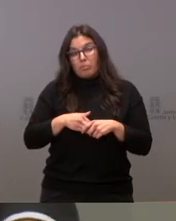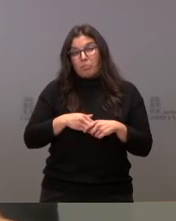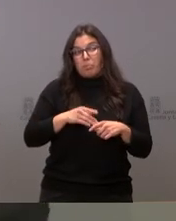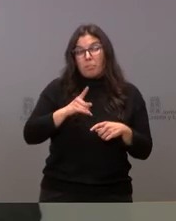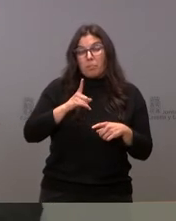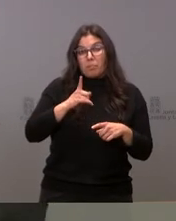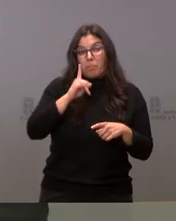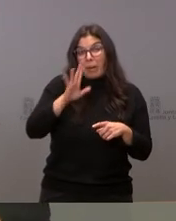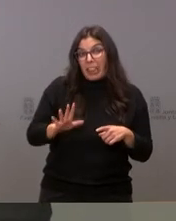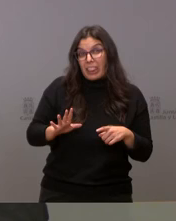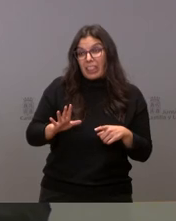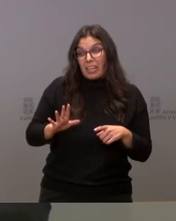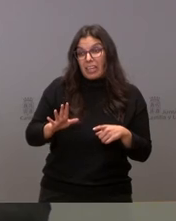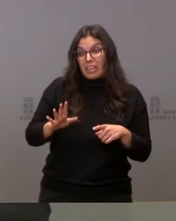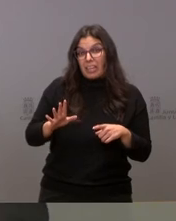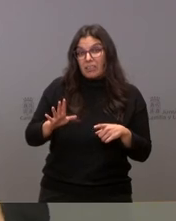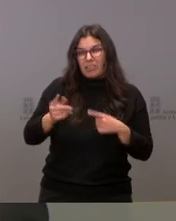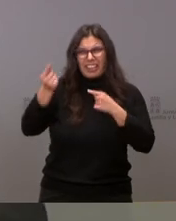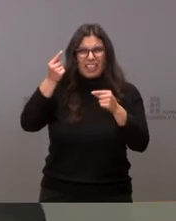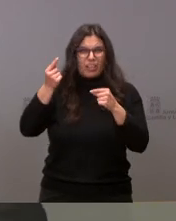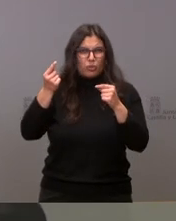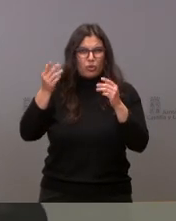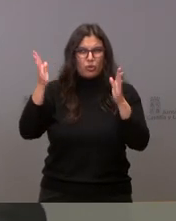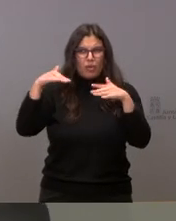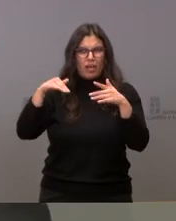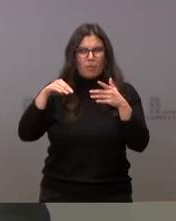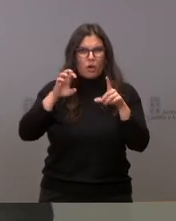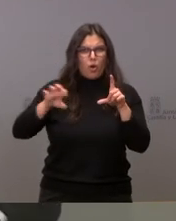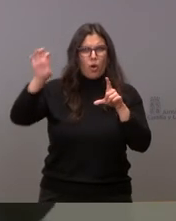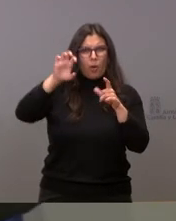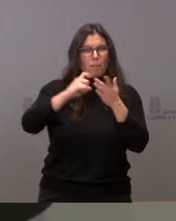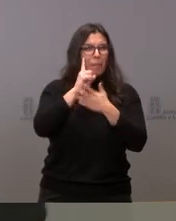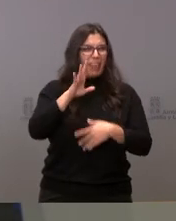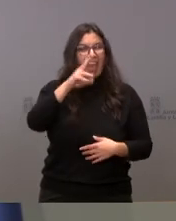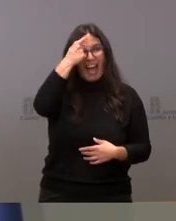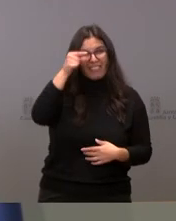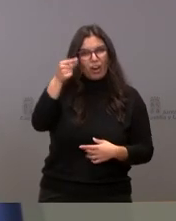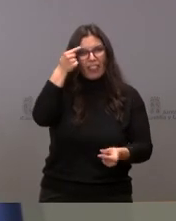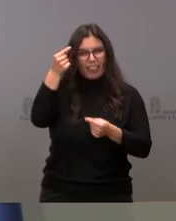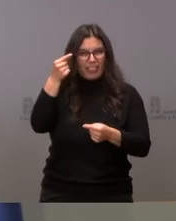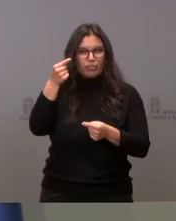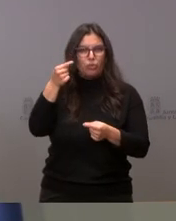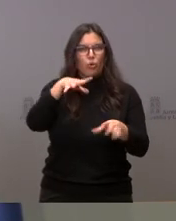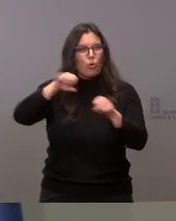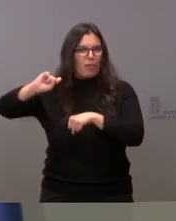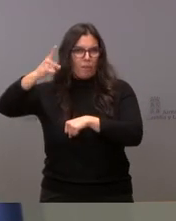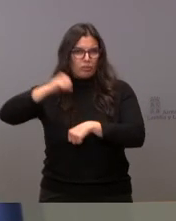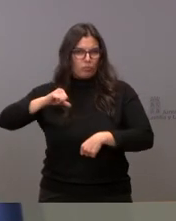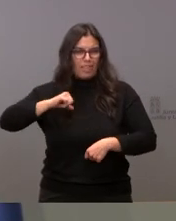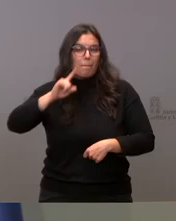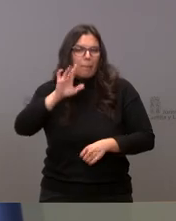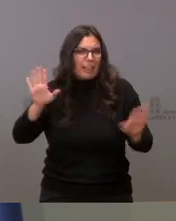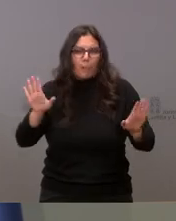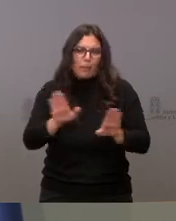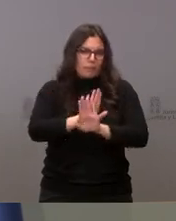los datos ahora mismo aquí, están publicados en el mapa, me parece que es ávila en este momento de saturación hospitalaria.